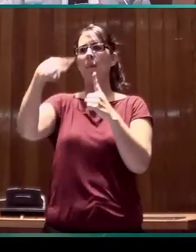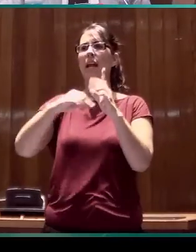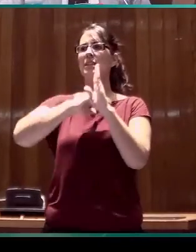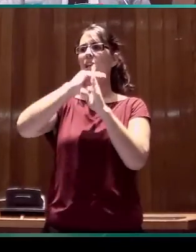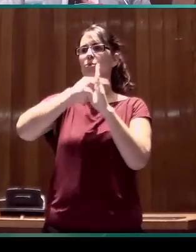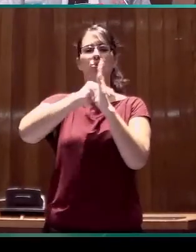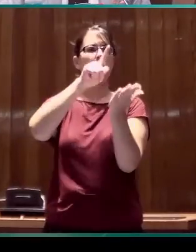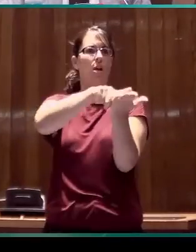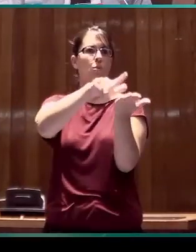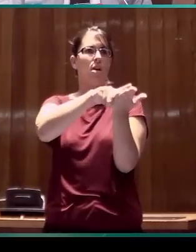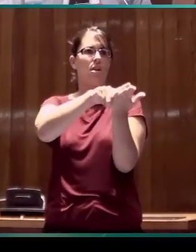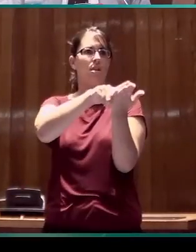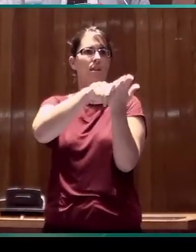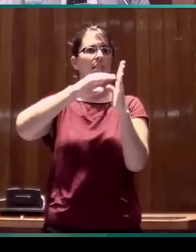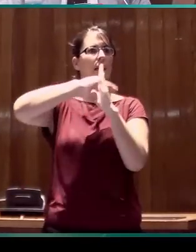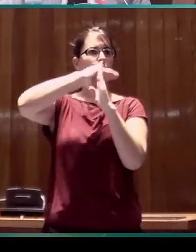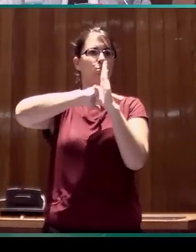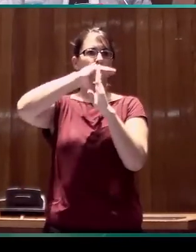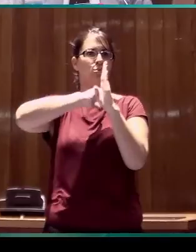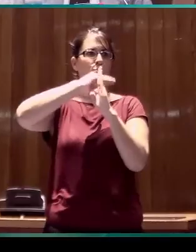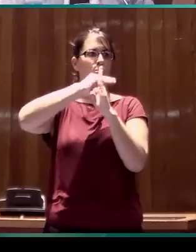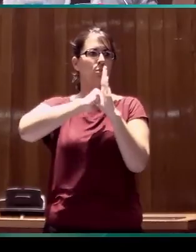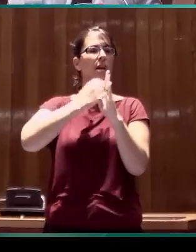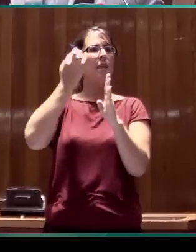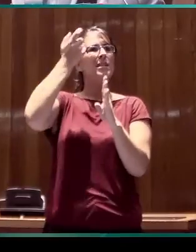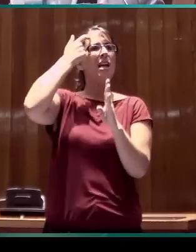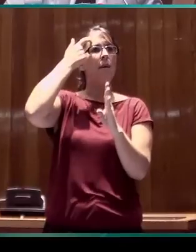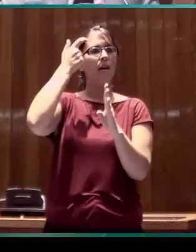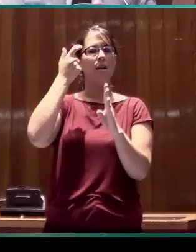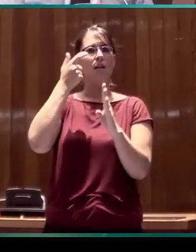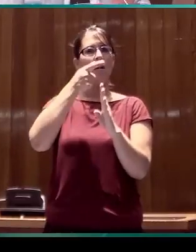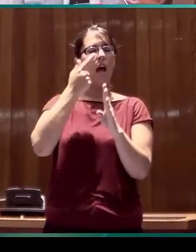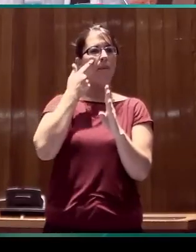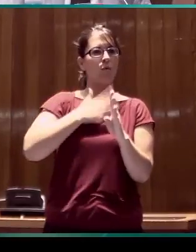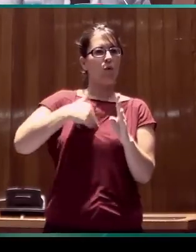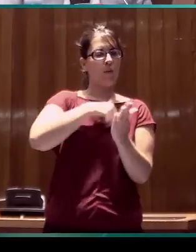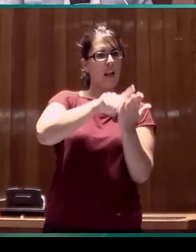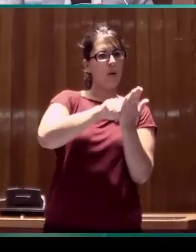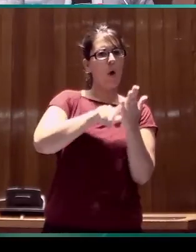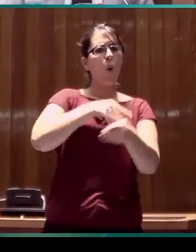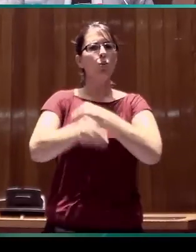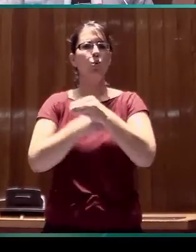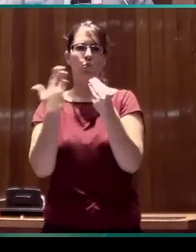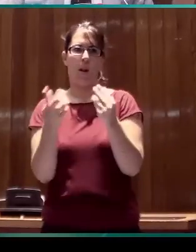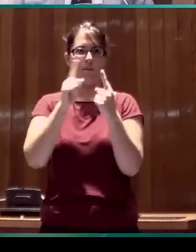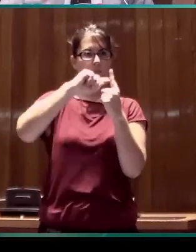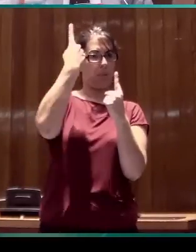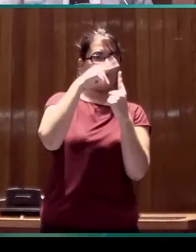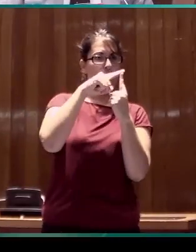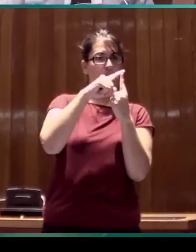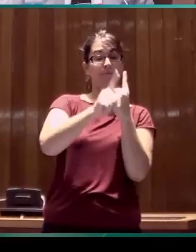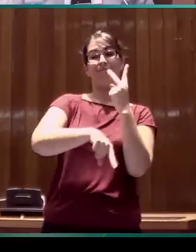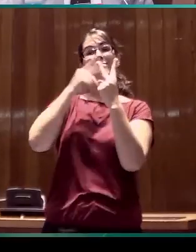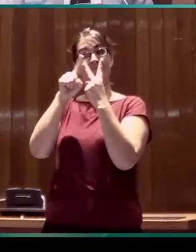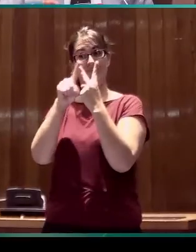decir, hay que intervenir en lo que se refiere a las funciones y los usos de la lengua, por un lado. Y, por otro